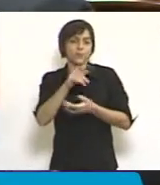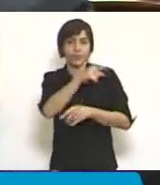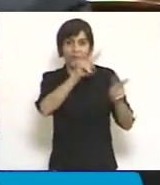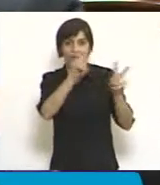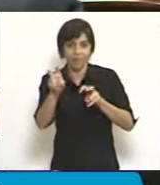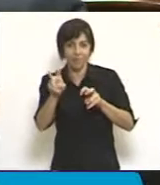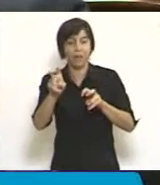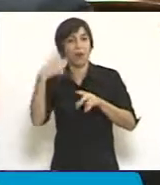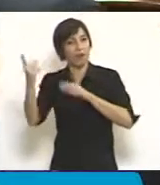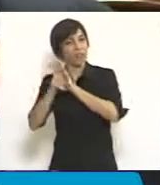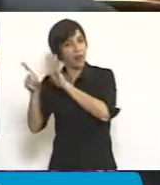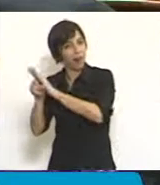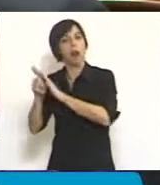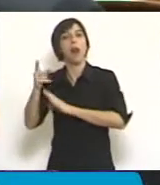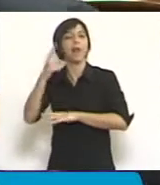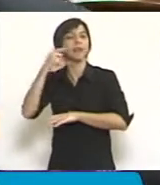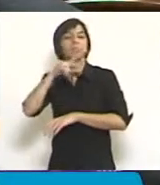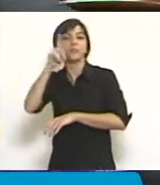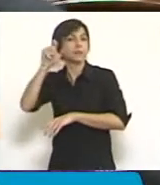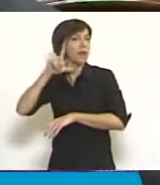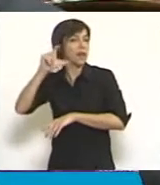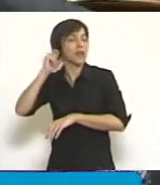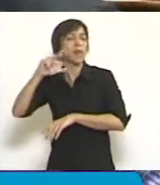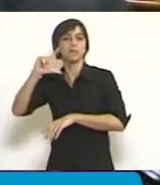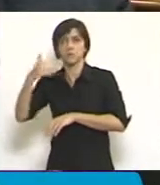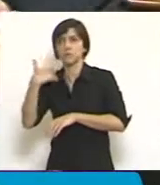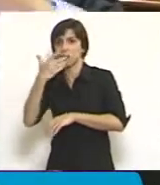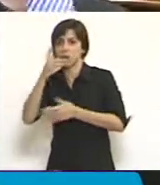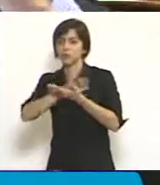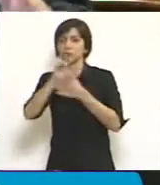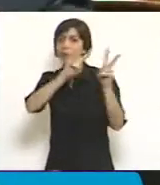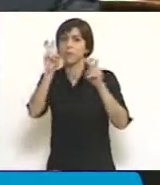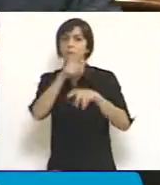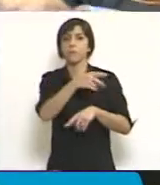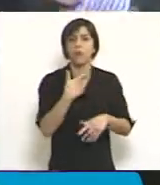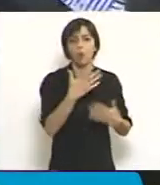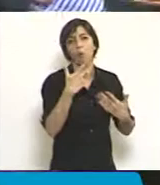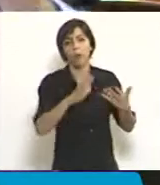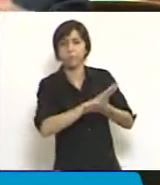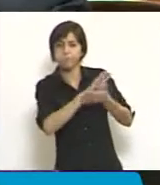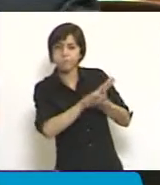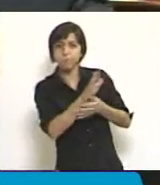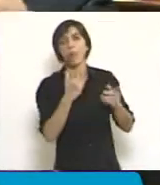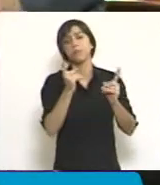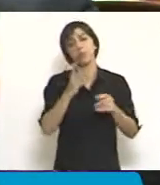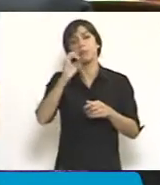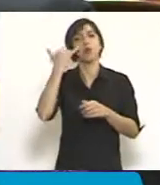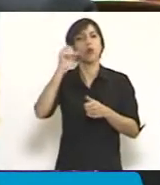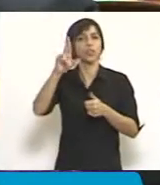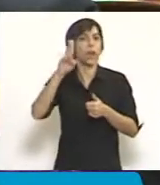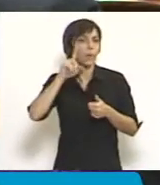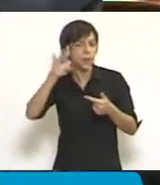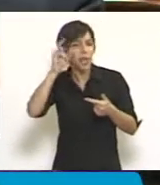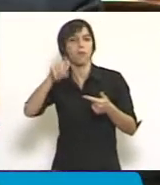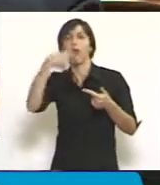llave que permite la persecución o no persecución de un delito. Y los Ollarbides, los Bonadio, etcétera,